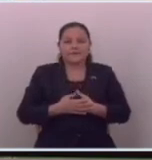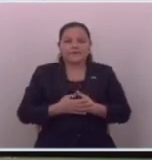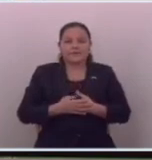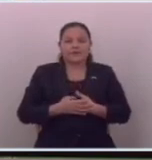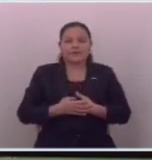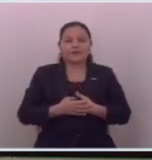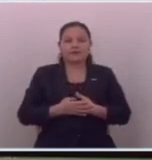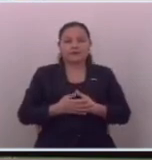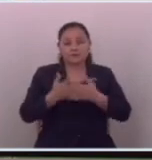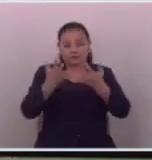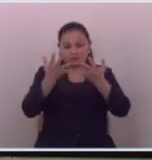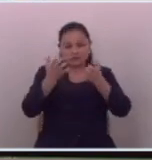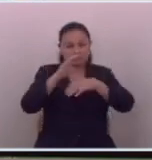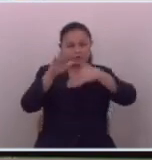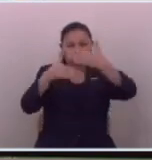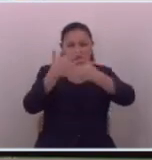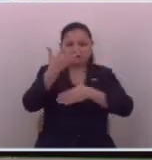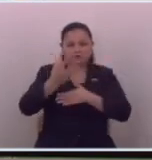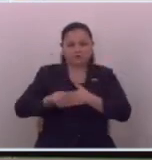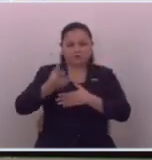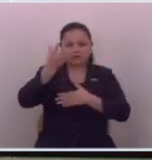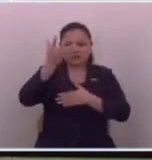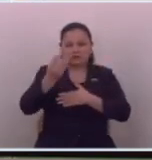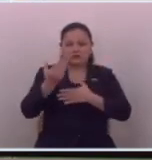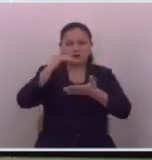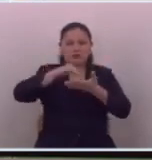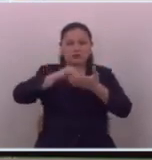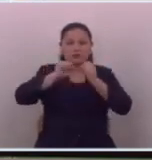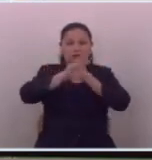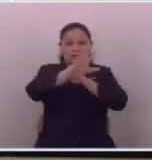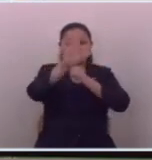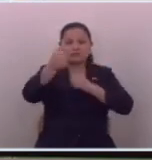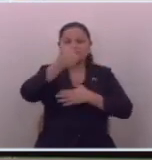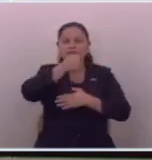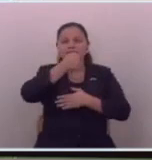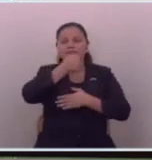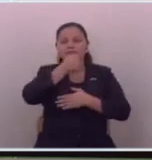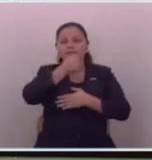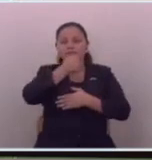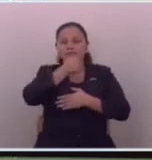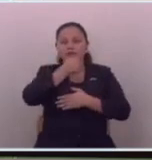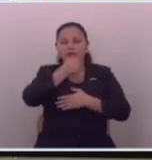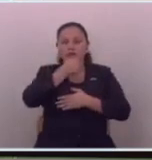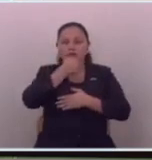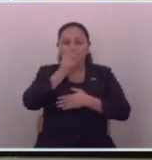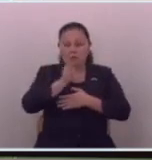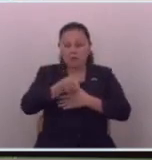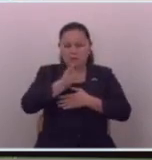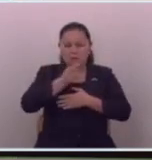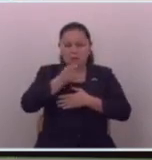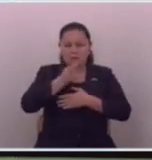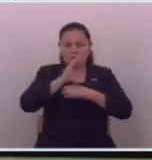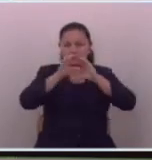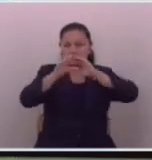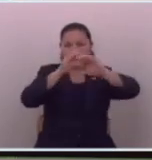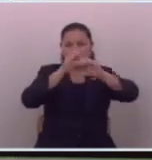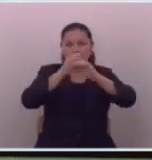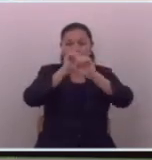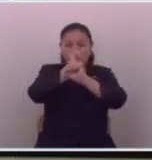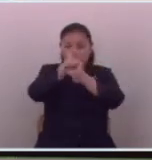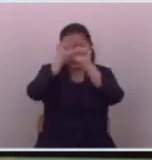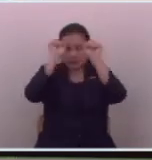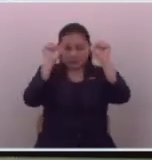que ellos quisieran que todos los días volvieran a aquellas noticias que sacaban esos mismos medios de comunicación todas las